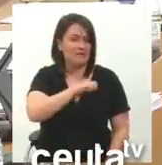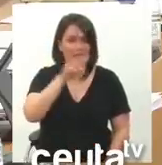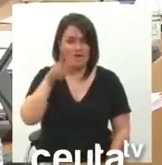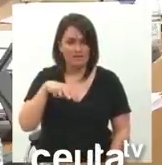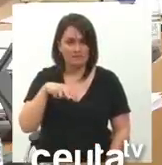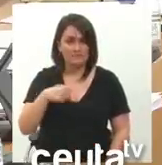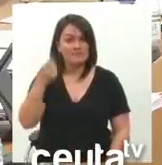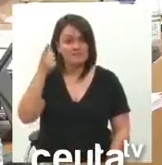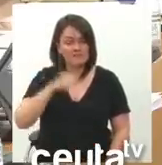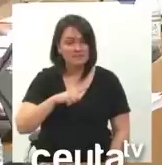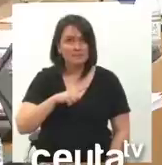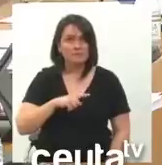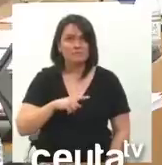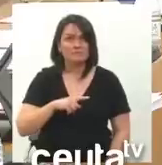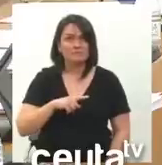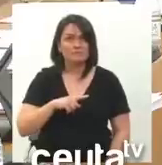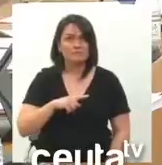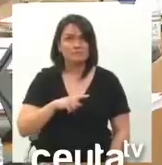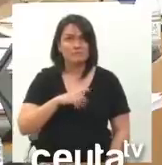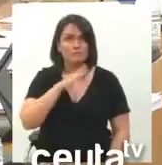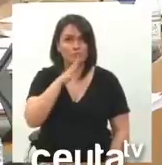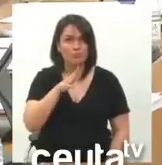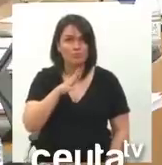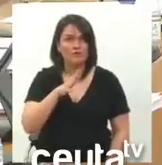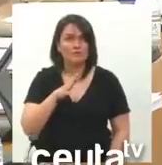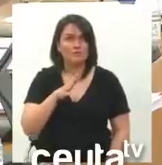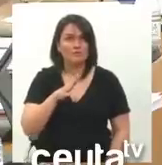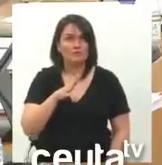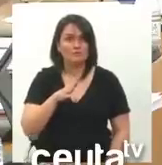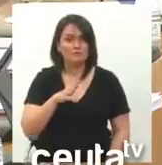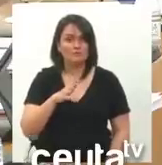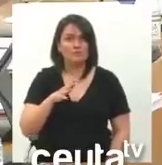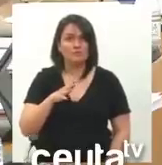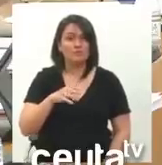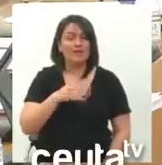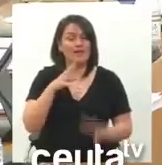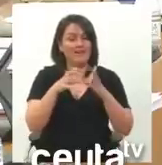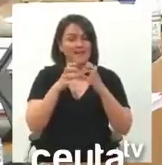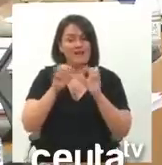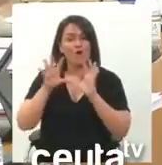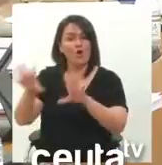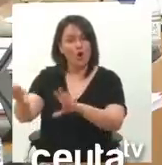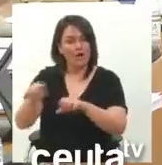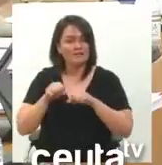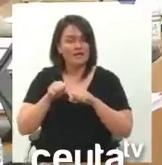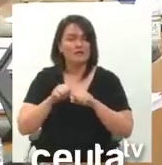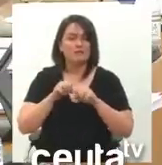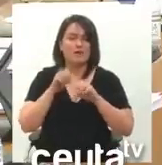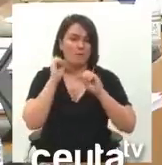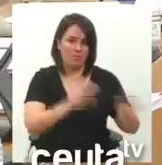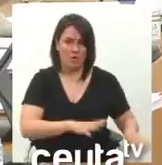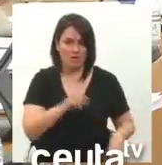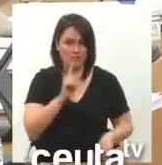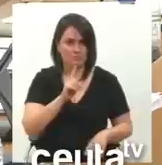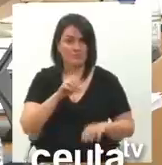explícita y clara, esa pretensión de conquista y de anexionar las dos ciudades. Por lo